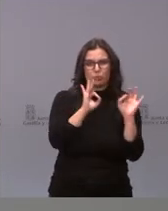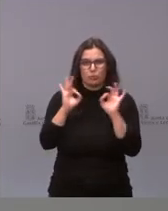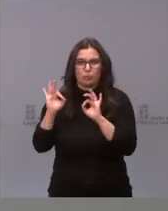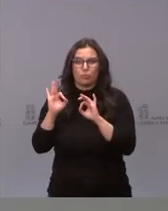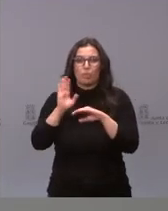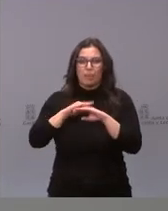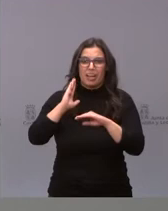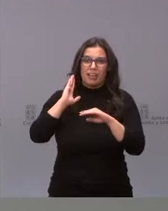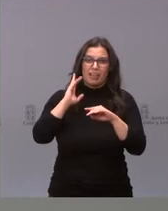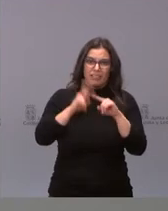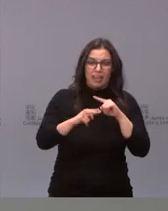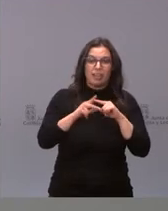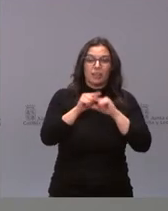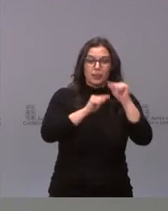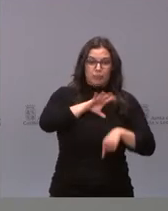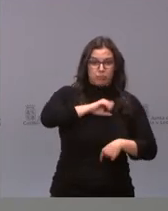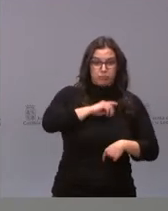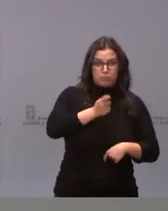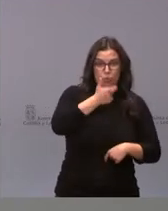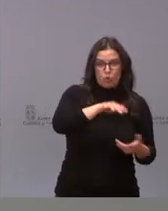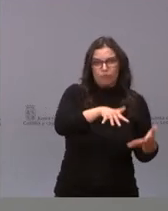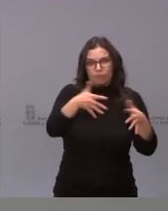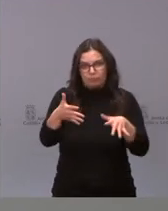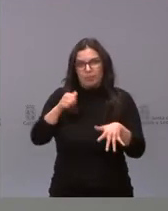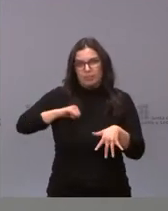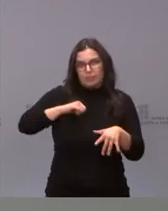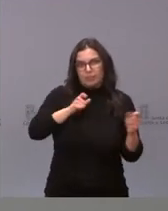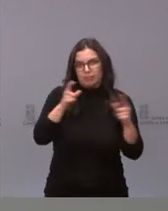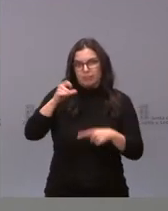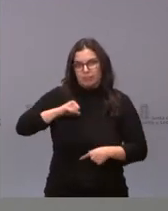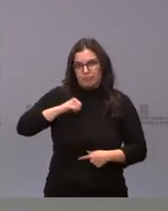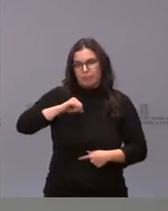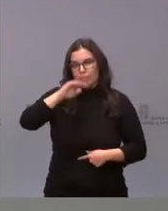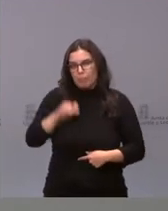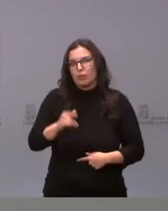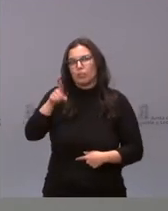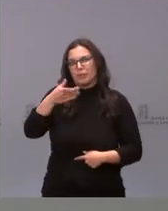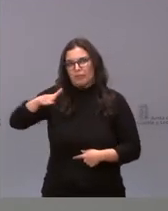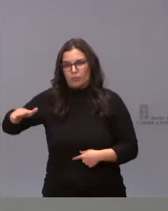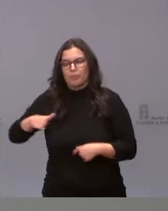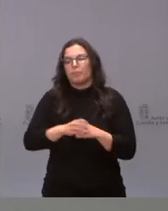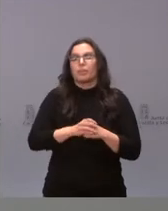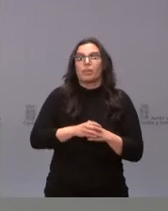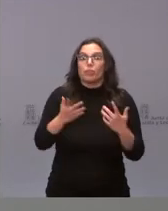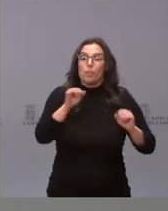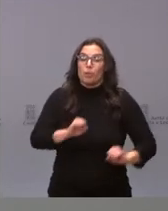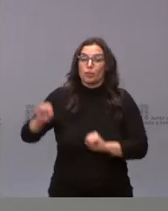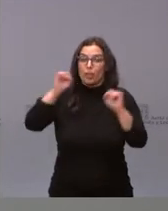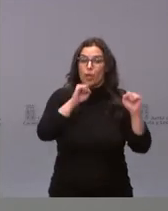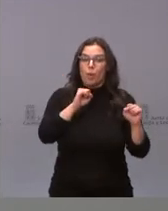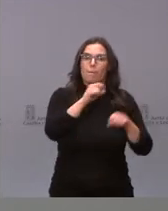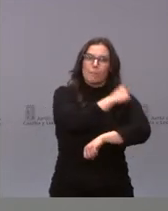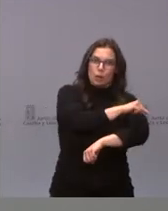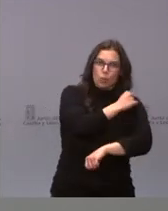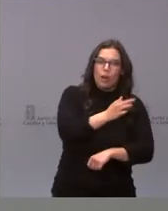sobre los ingresos y sobre los fallecimientos. Y en este tema, protección, tanto la protección a través de la vacuna como la protección individual